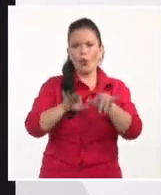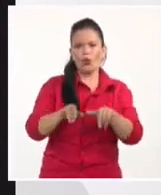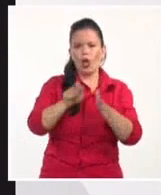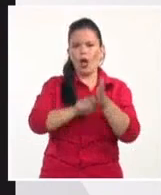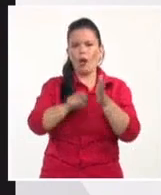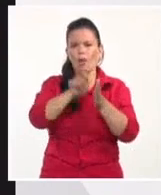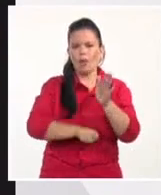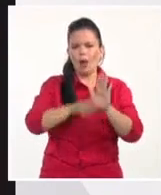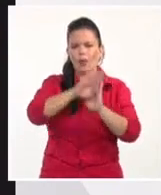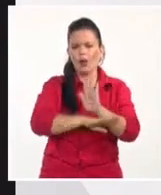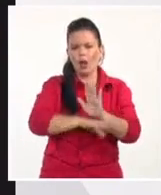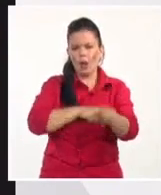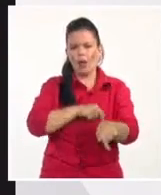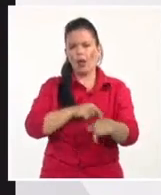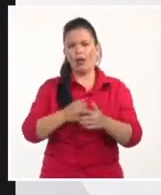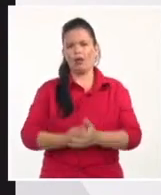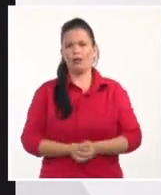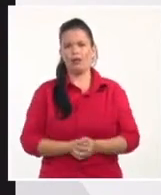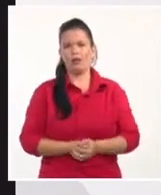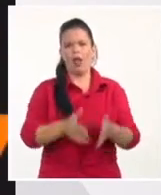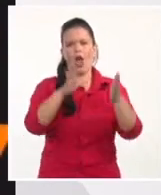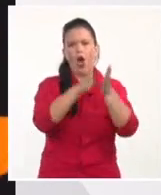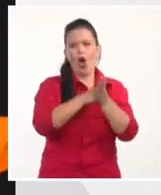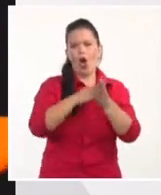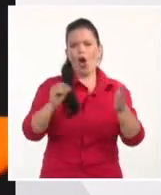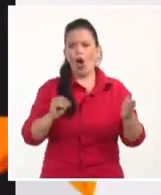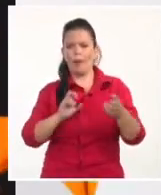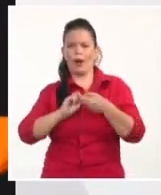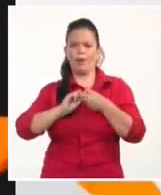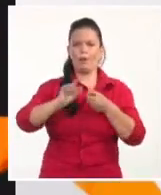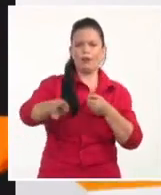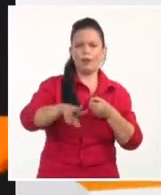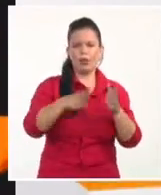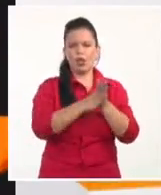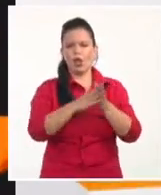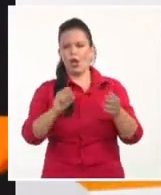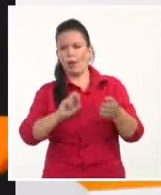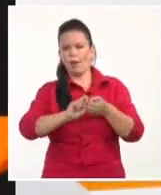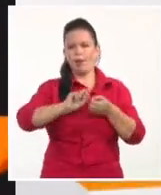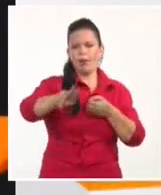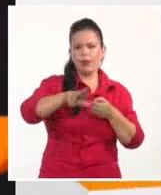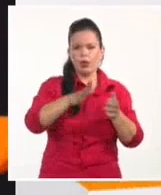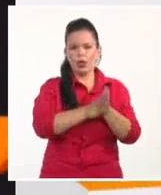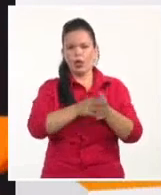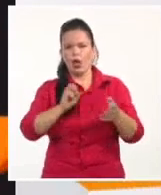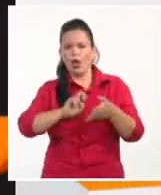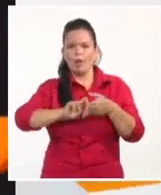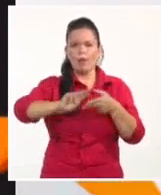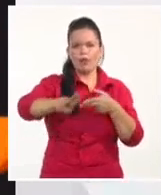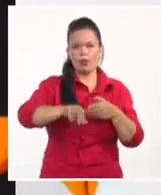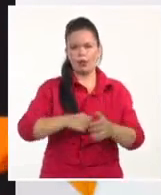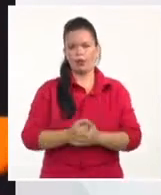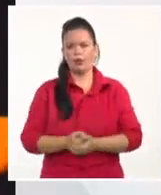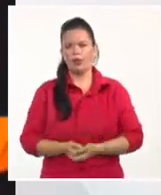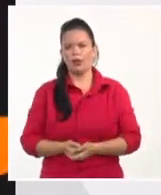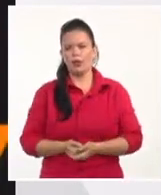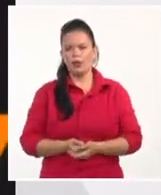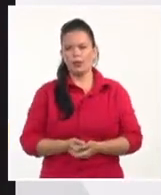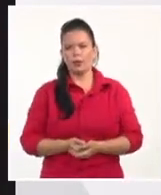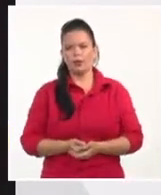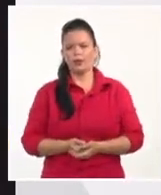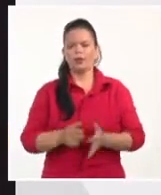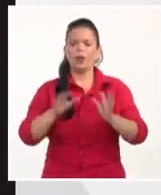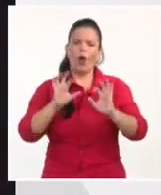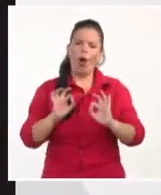copia-pega del mismo texto, ¿no? Hay muchos tweets que tienen exactamente el mismo texto, o el uso de